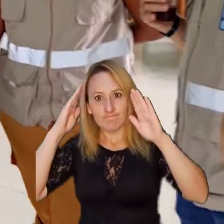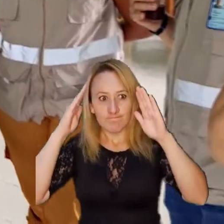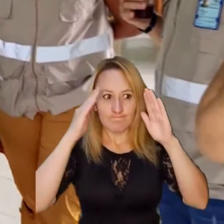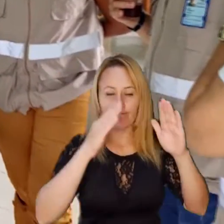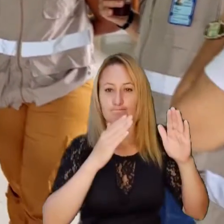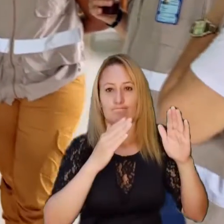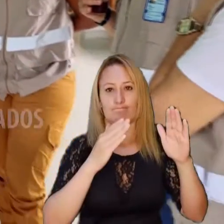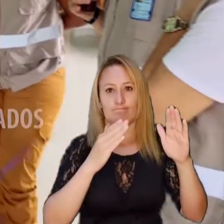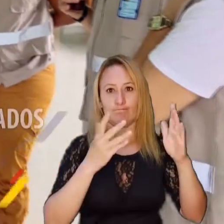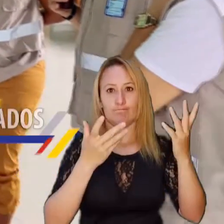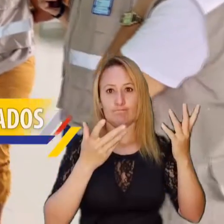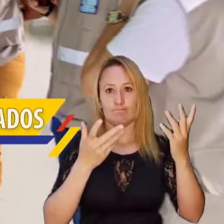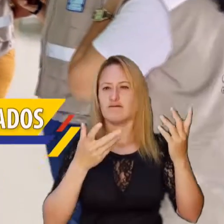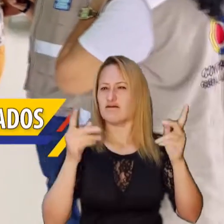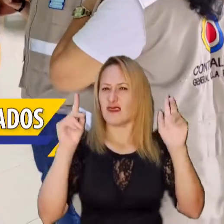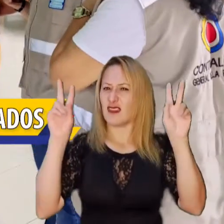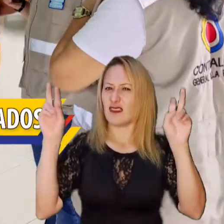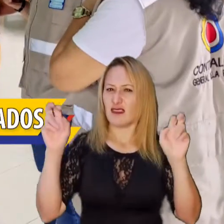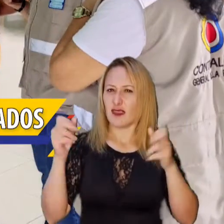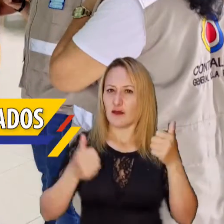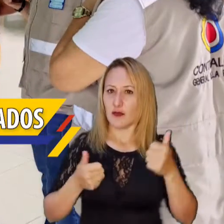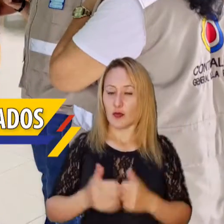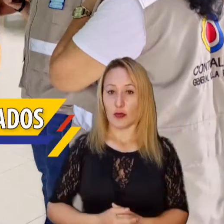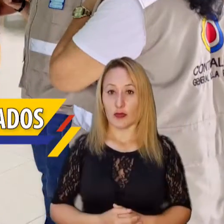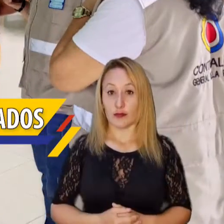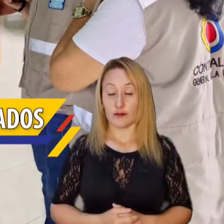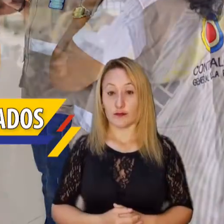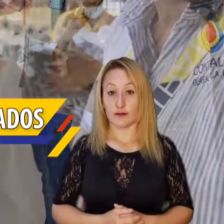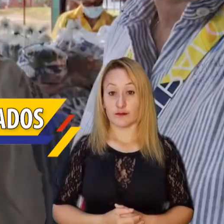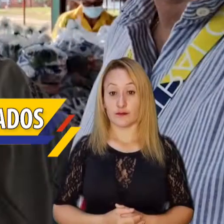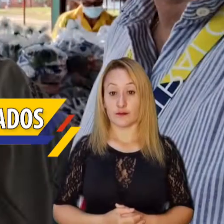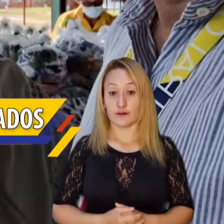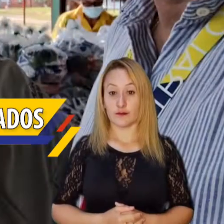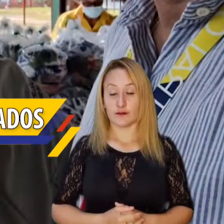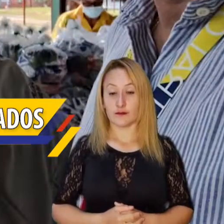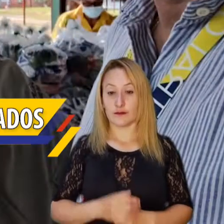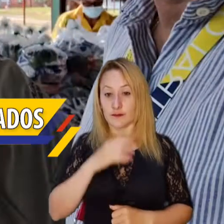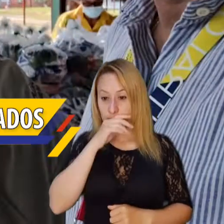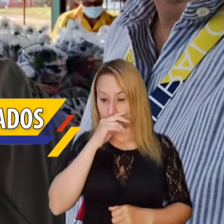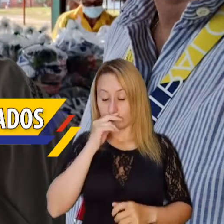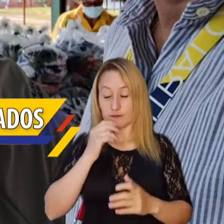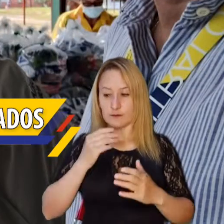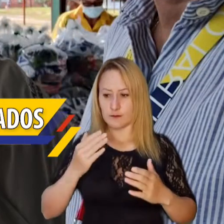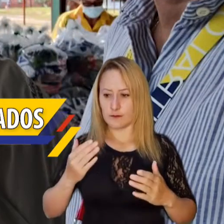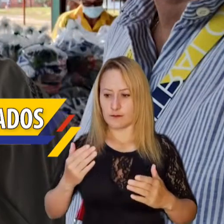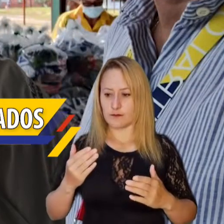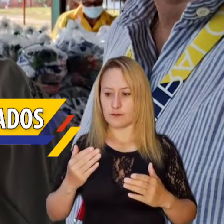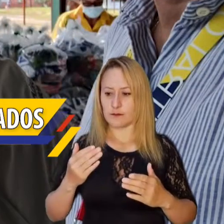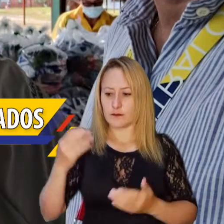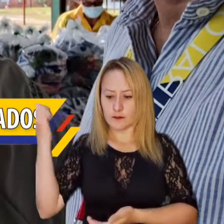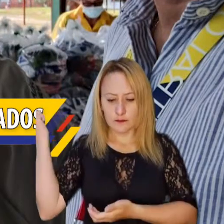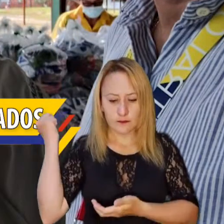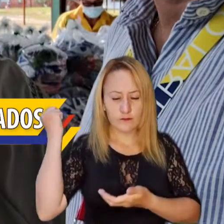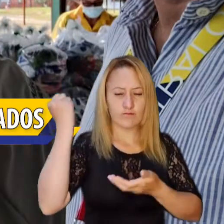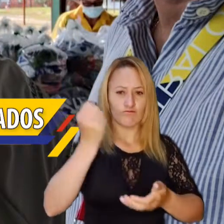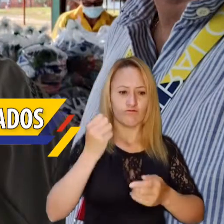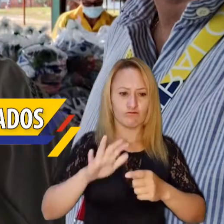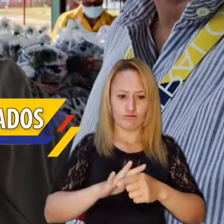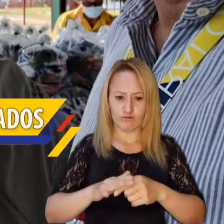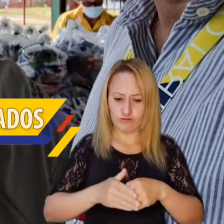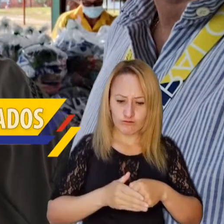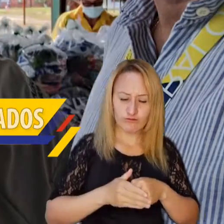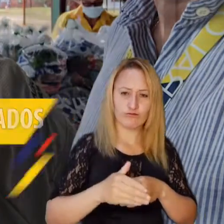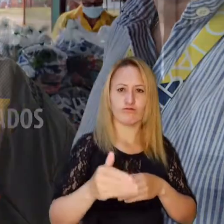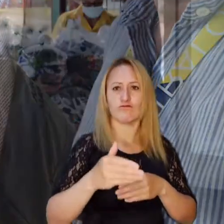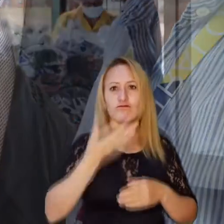ciudadanos. Más que hablarle al ciudadano, escuchamos al ciudadano. ¿Sobre qué? Sobre